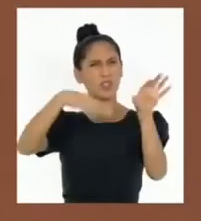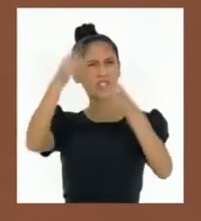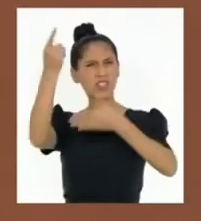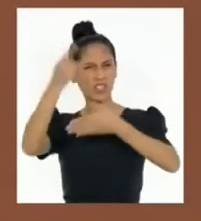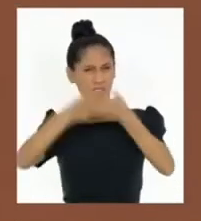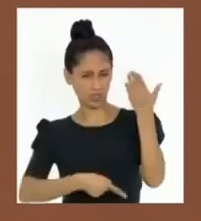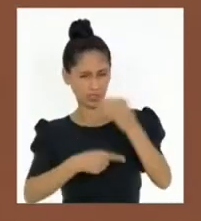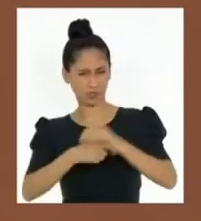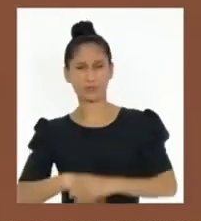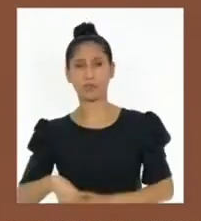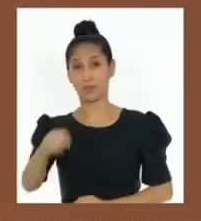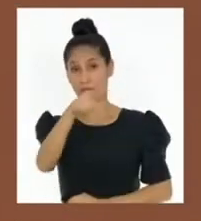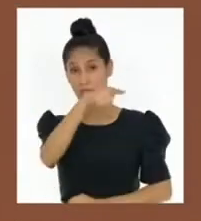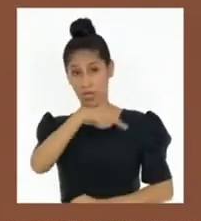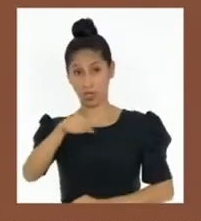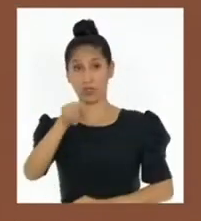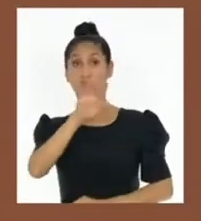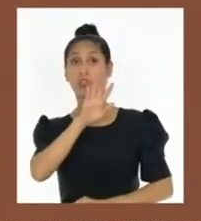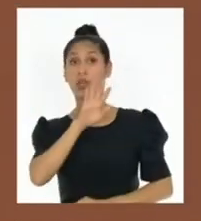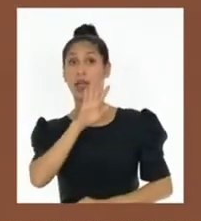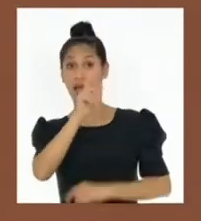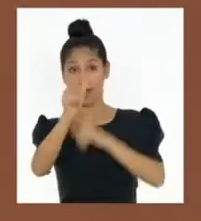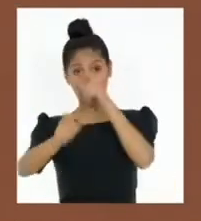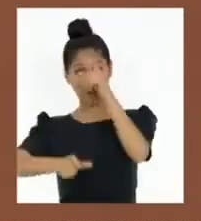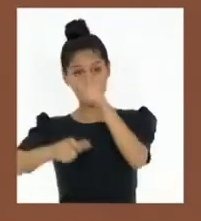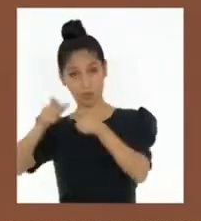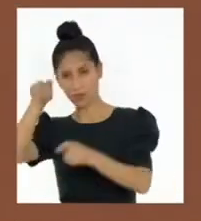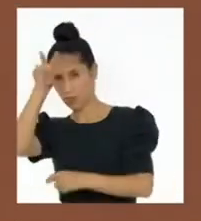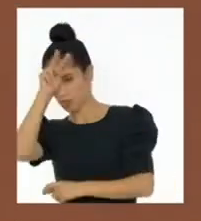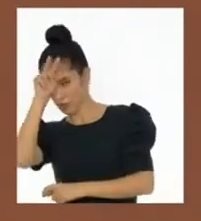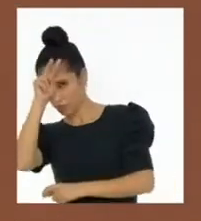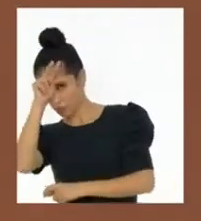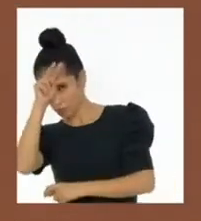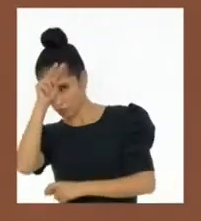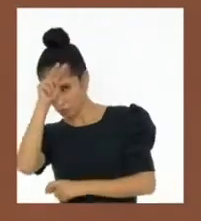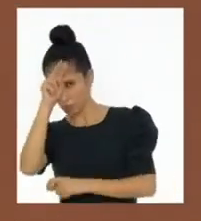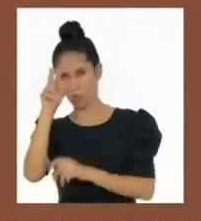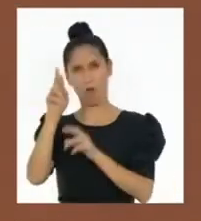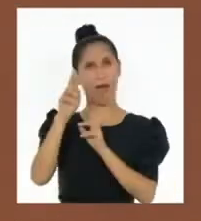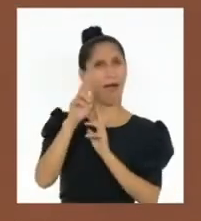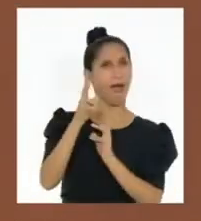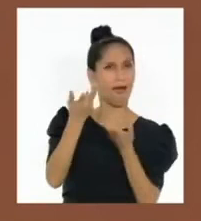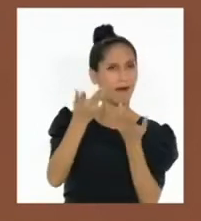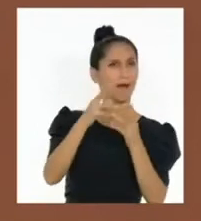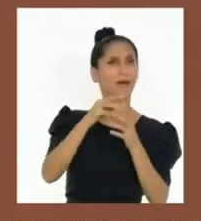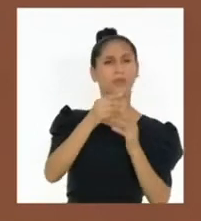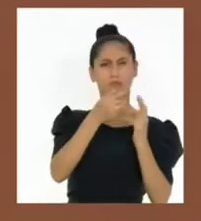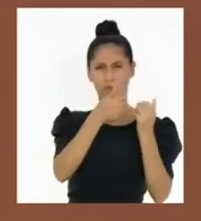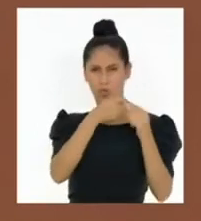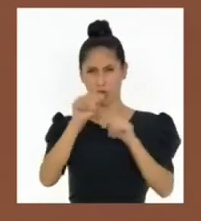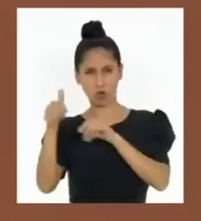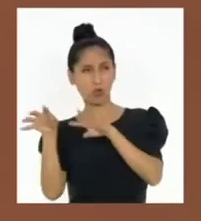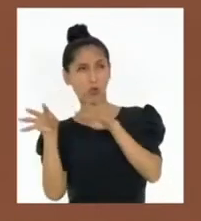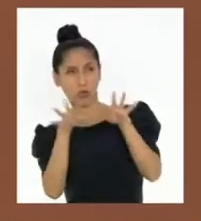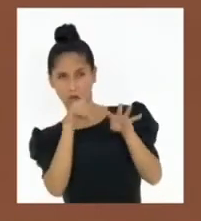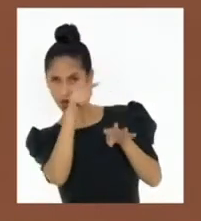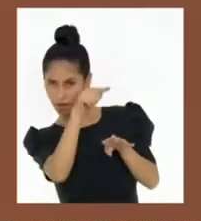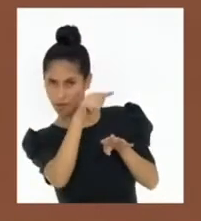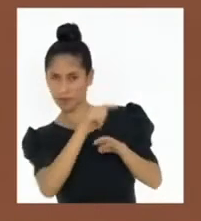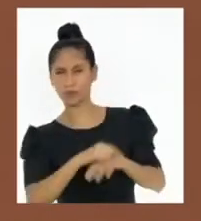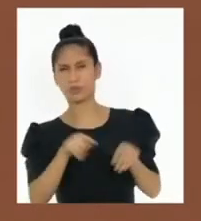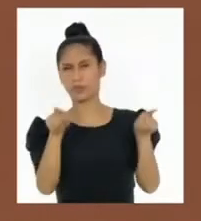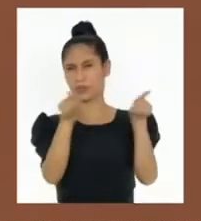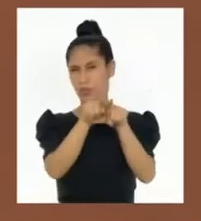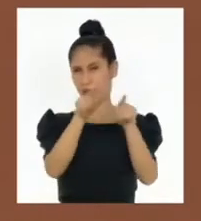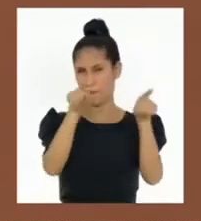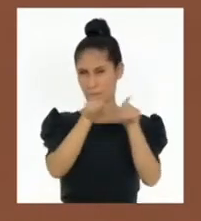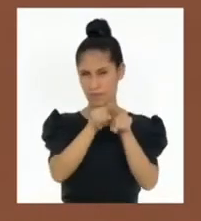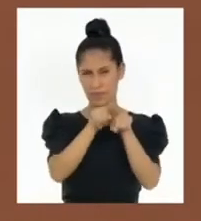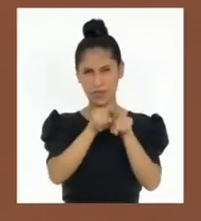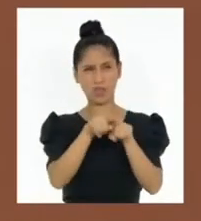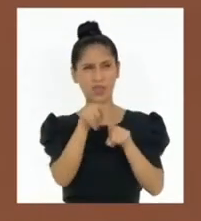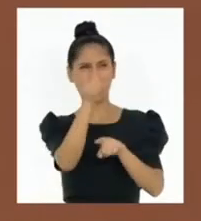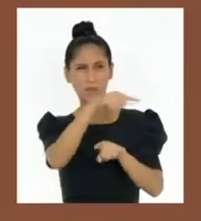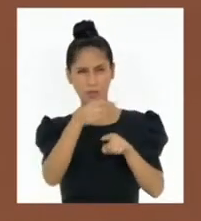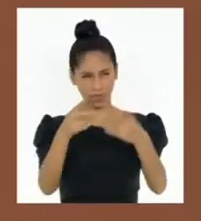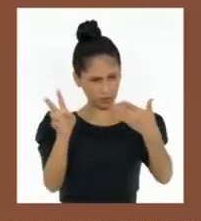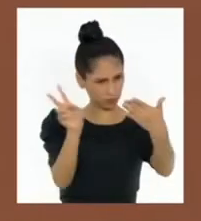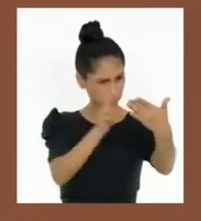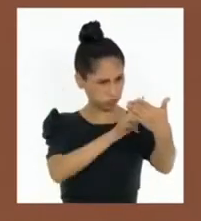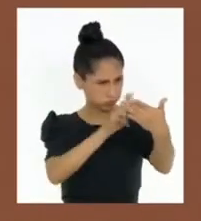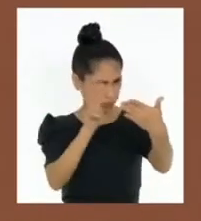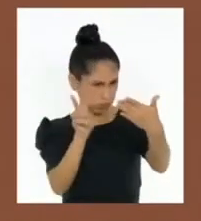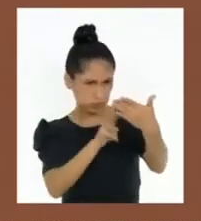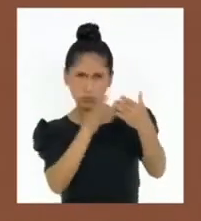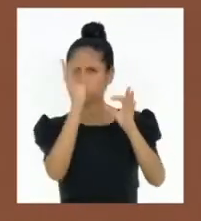peruanos en las decisiones del Estado. Dar leyes y resoluciones legislativas, así como interpretar, modificar o derogar las